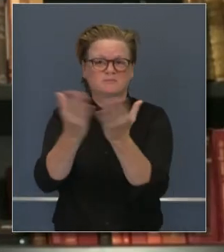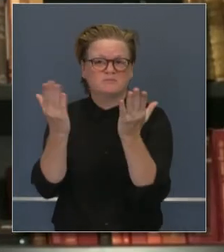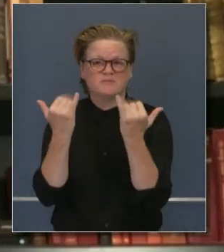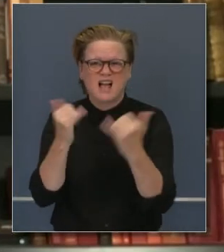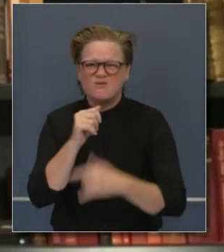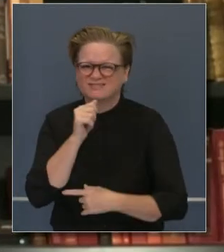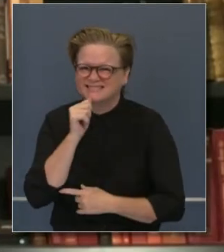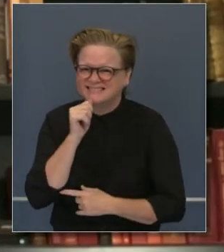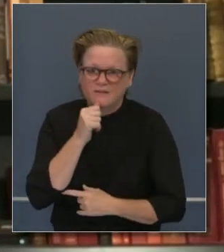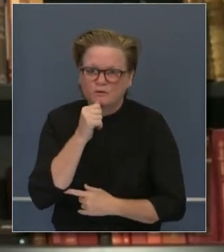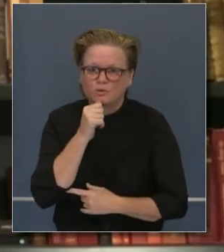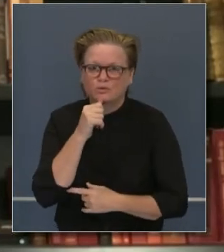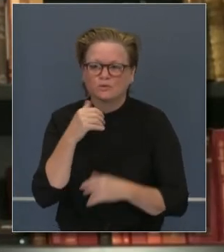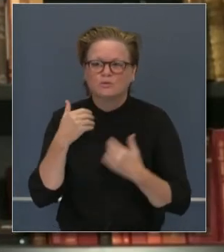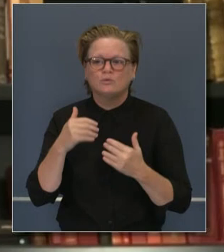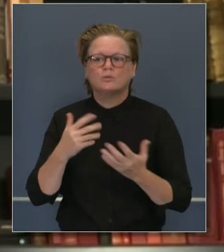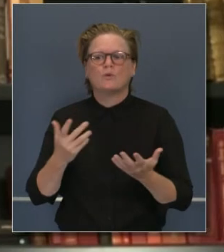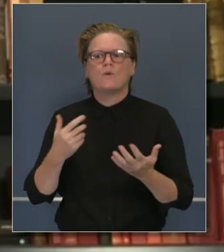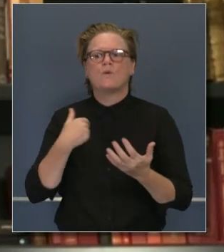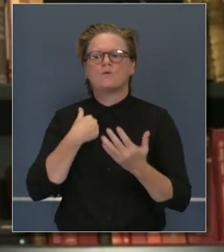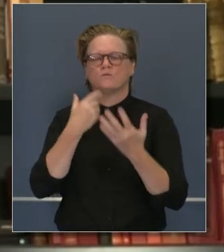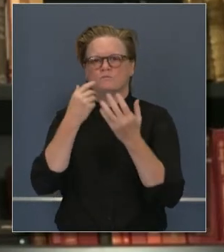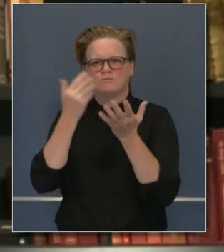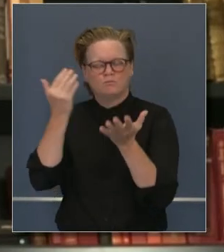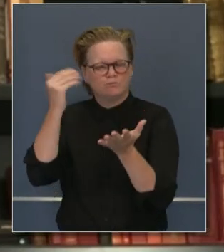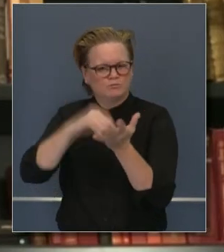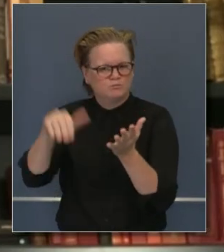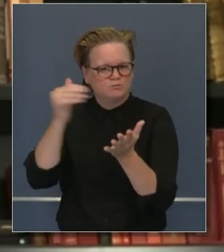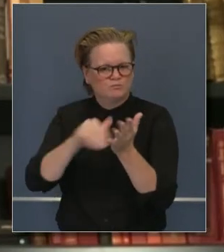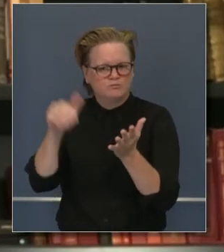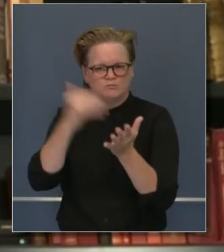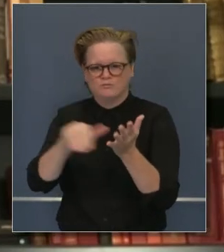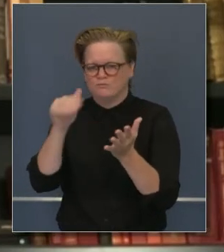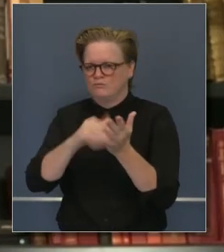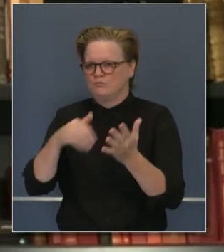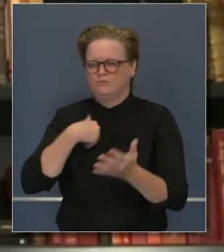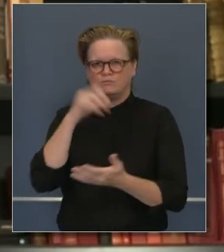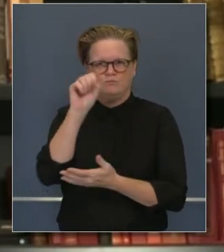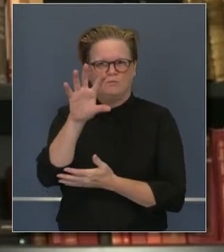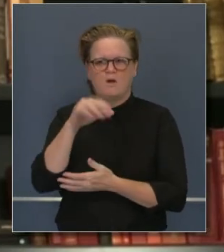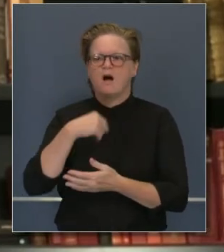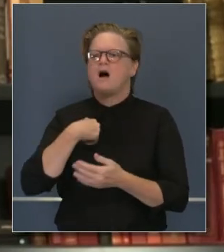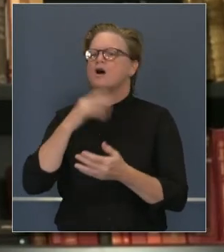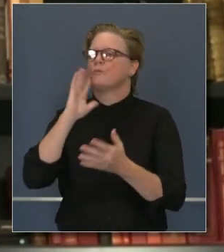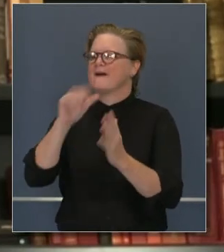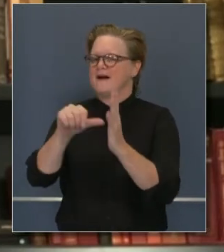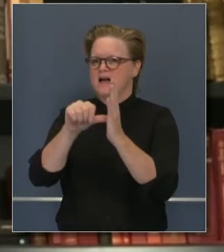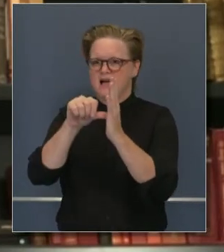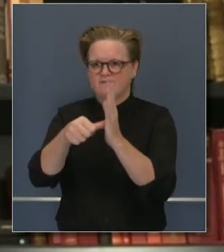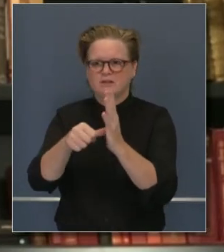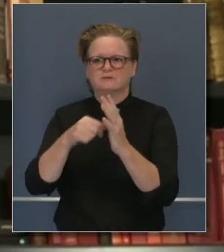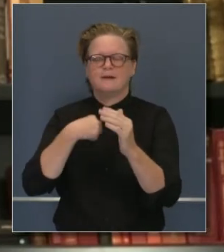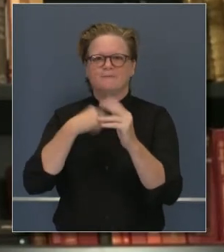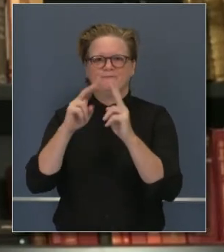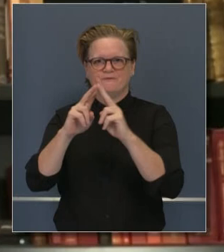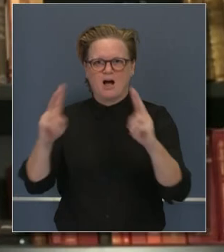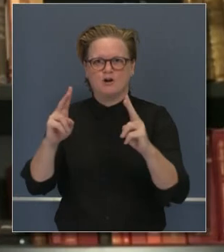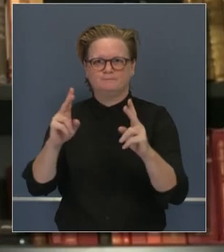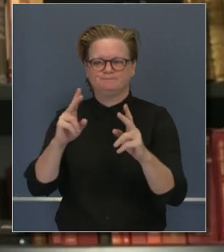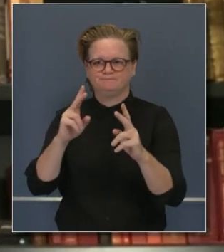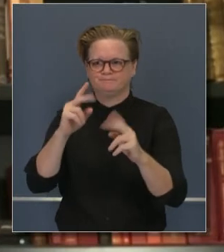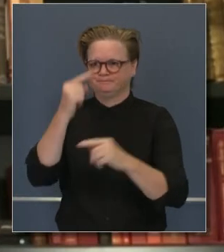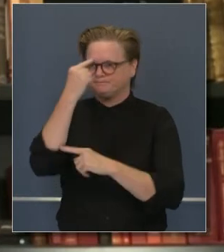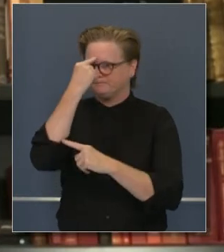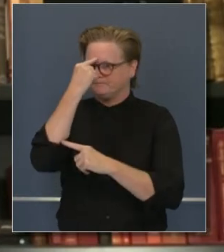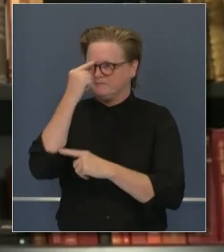ancho de California, lo dije la semana pasada, lo voy a reiterar ahora y lo seguiré reiterando. Estoy muy consciente con